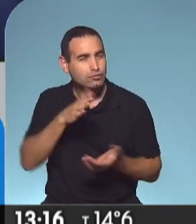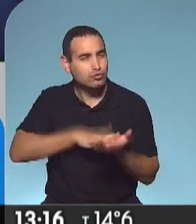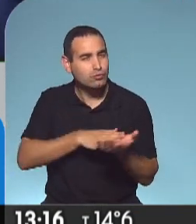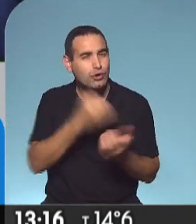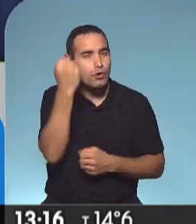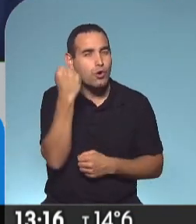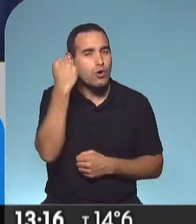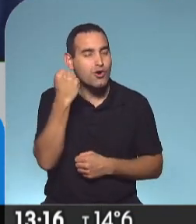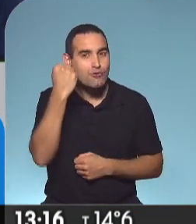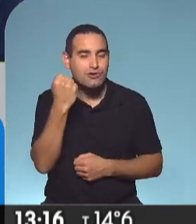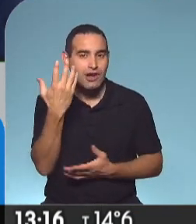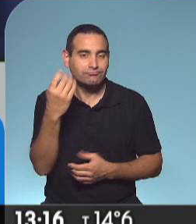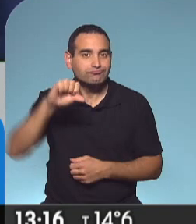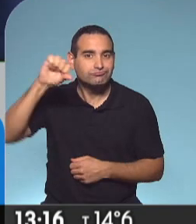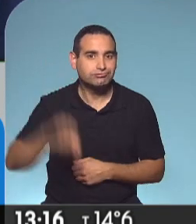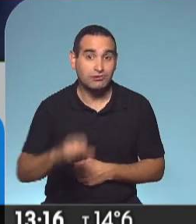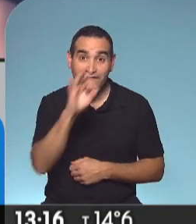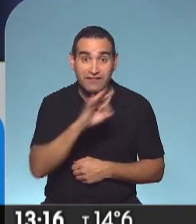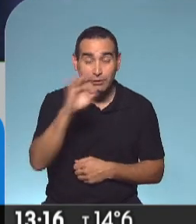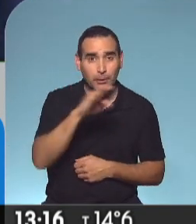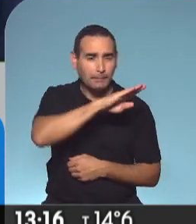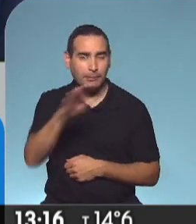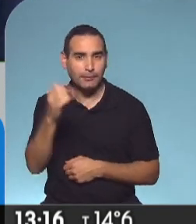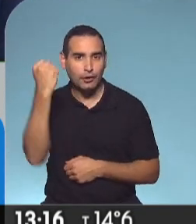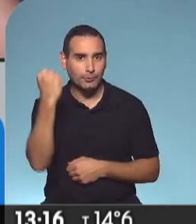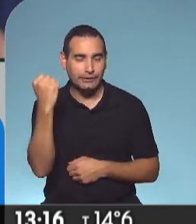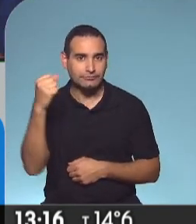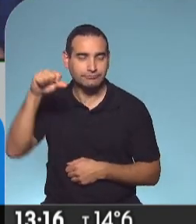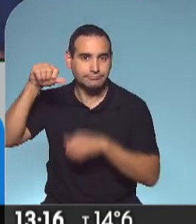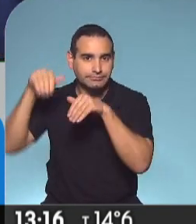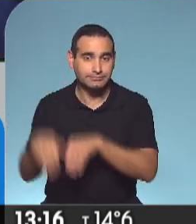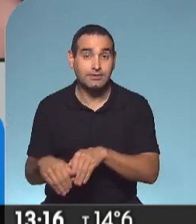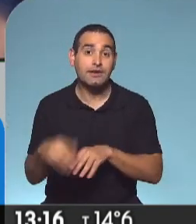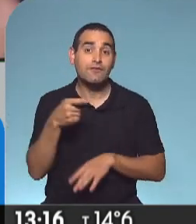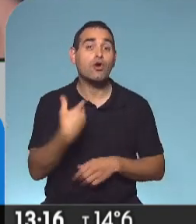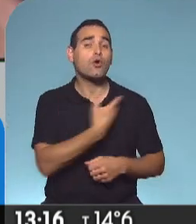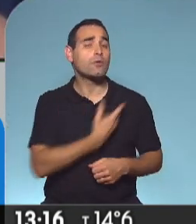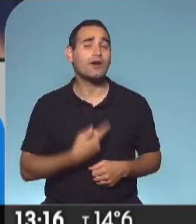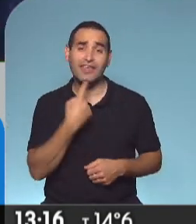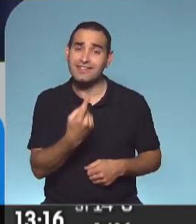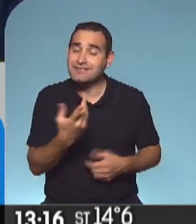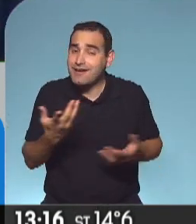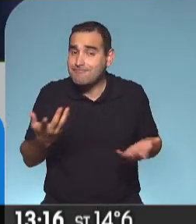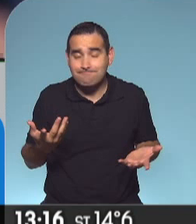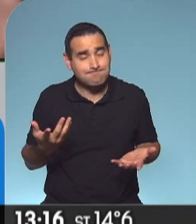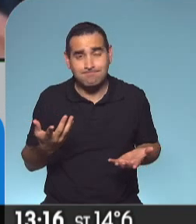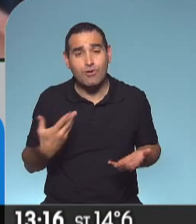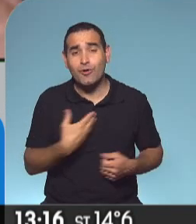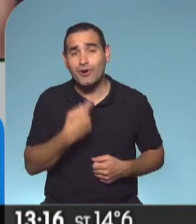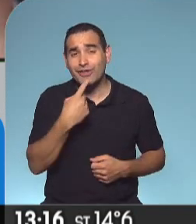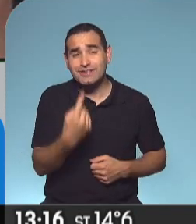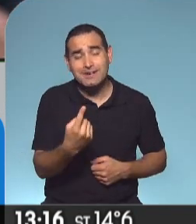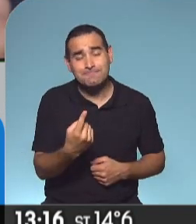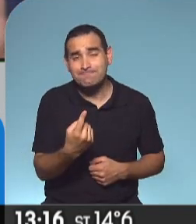economía que ha matado la economía, el tema del virus y la debilidad económica. Y lo que está diciendo el gobierno es que no puede dejar de